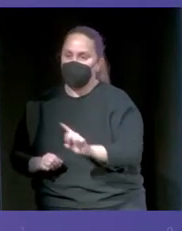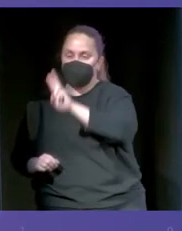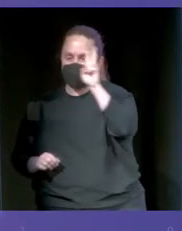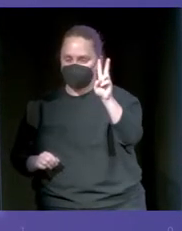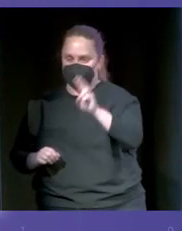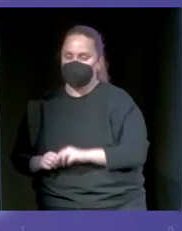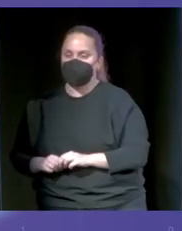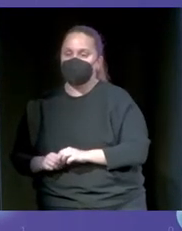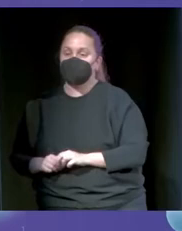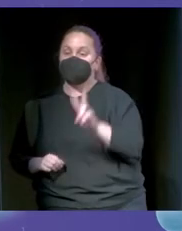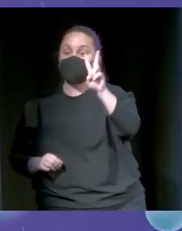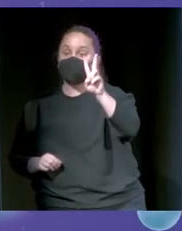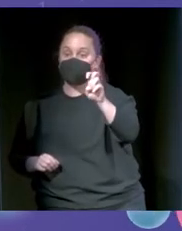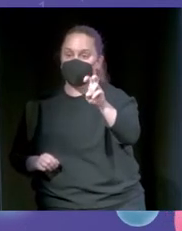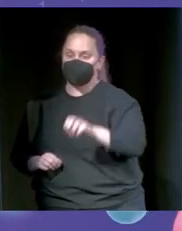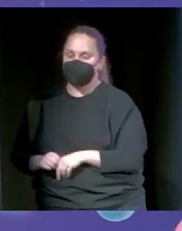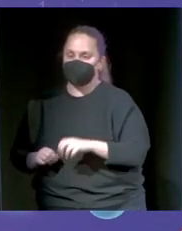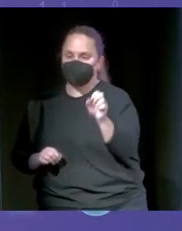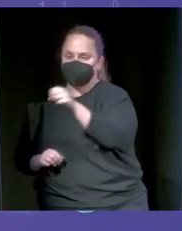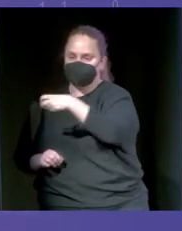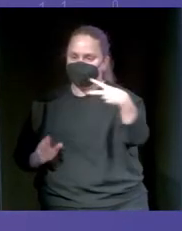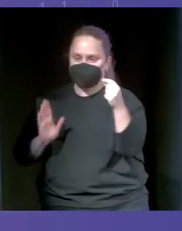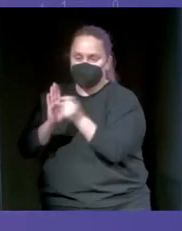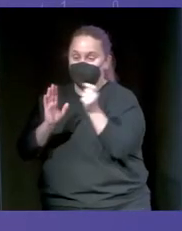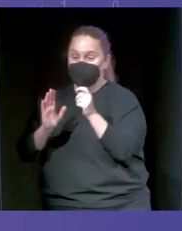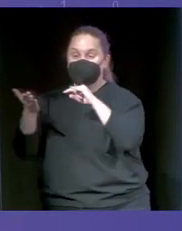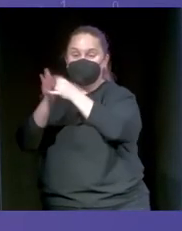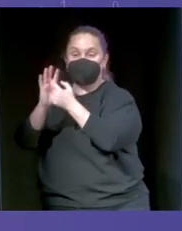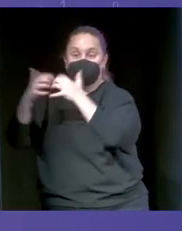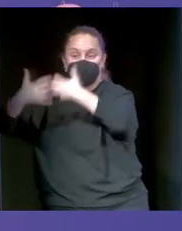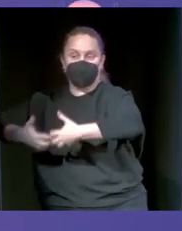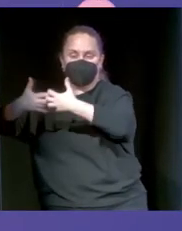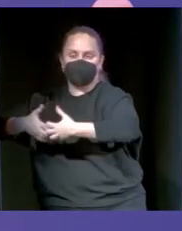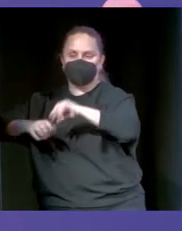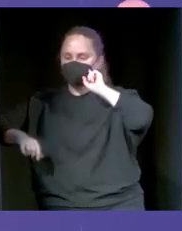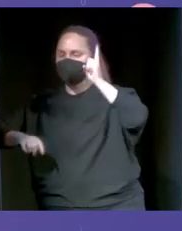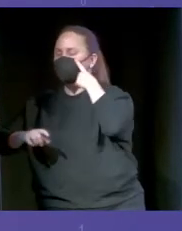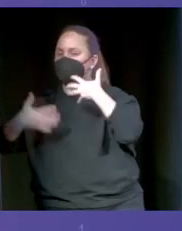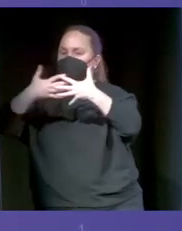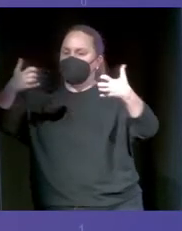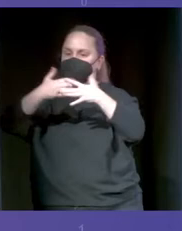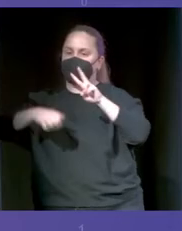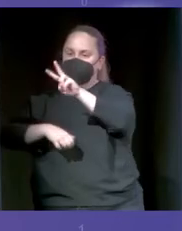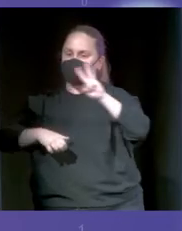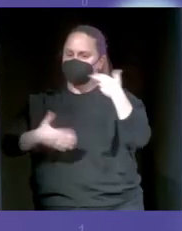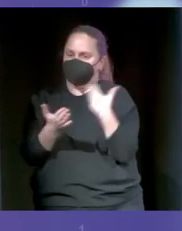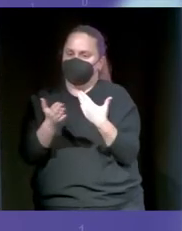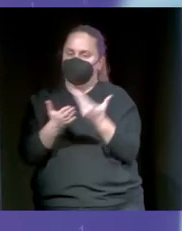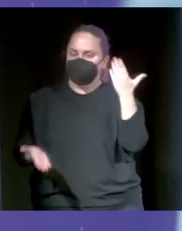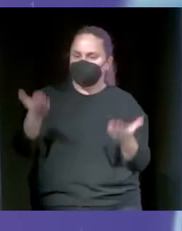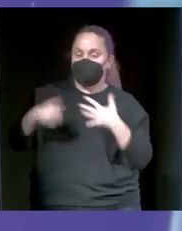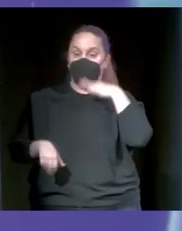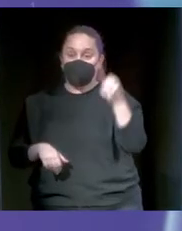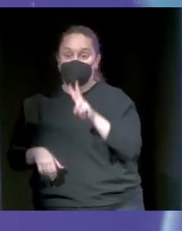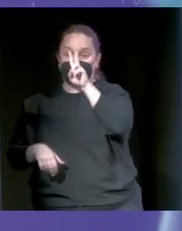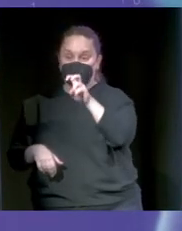segundos. En dos segundos, el sistema ha detectado 23 frases verificables. Dos segundos son ocho